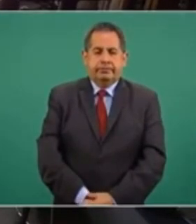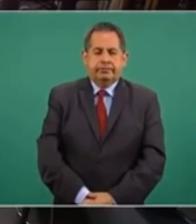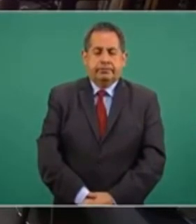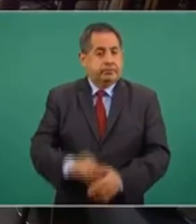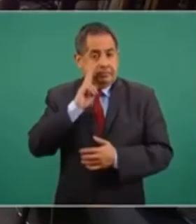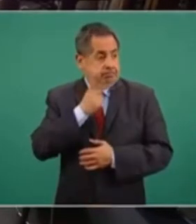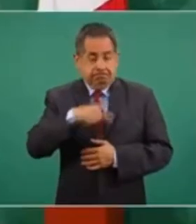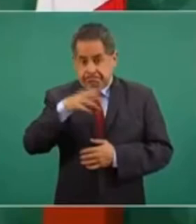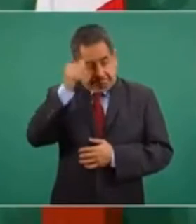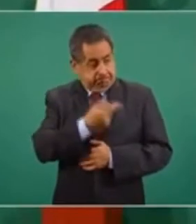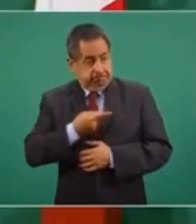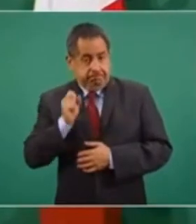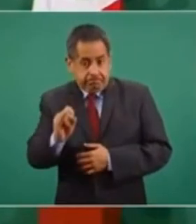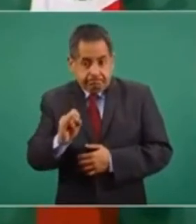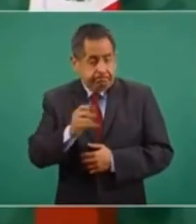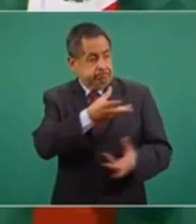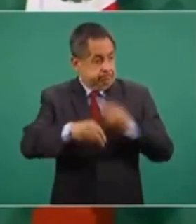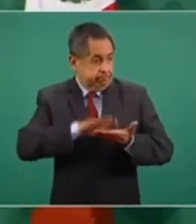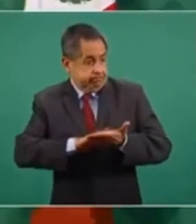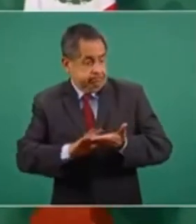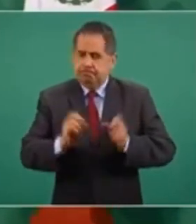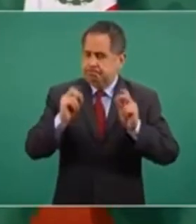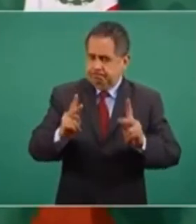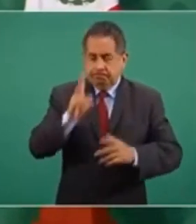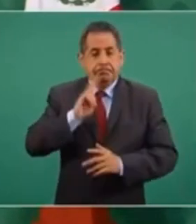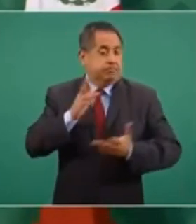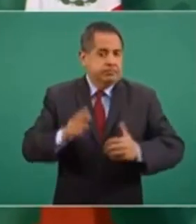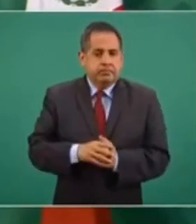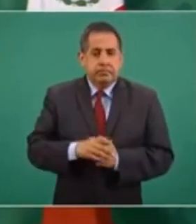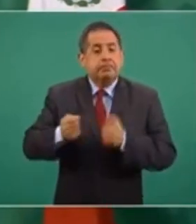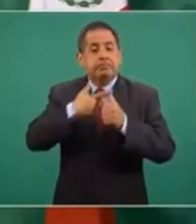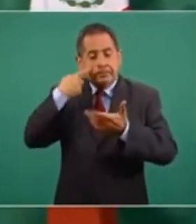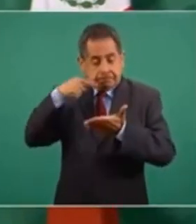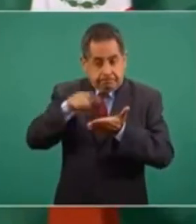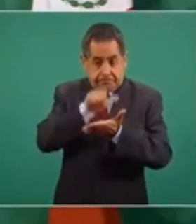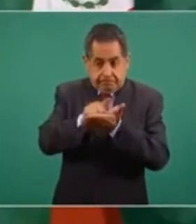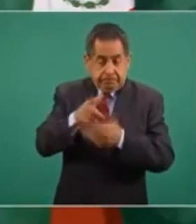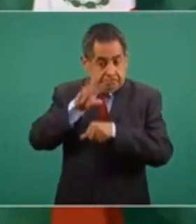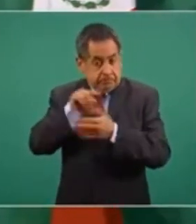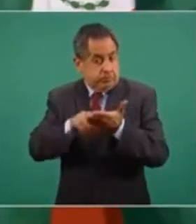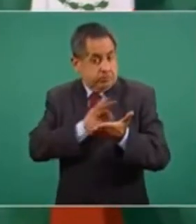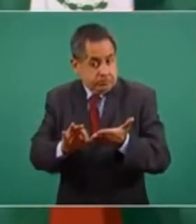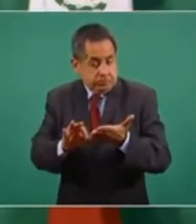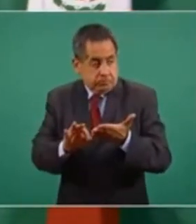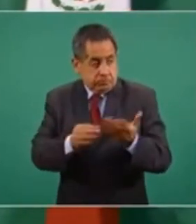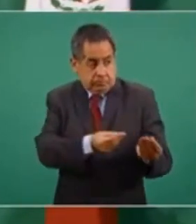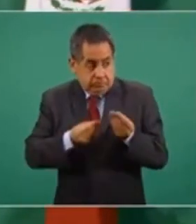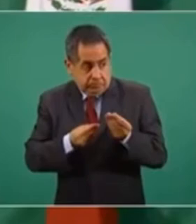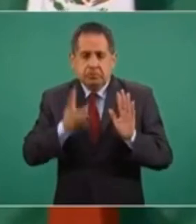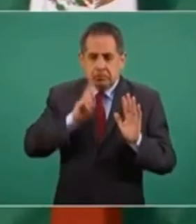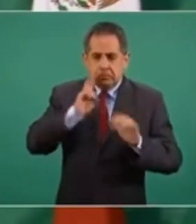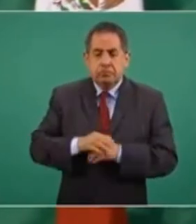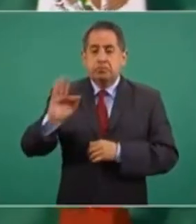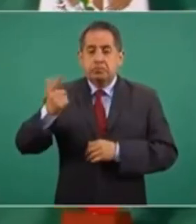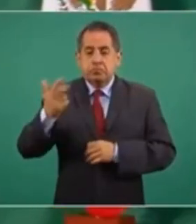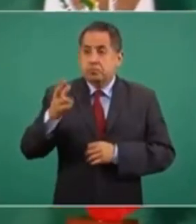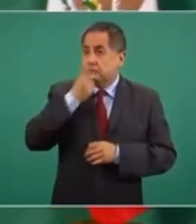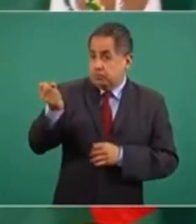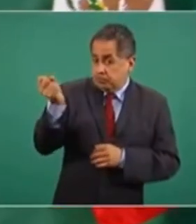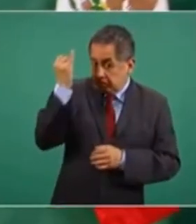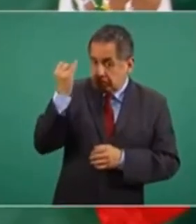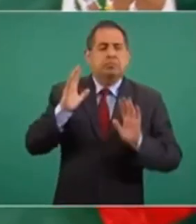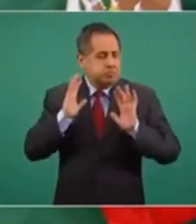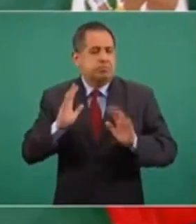llegar a este acuerdo y a esta reparación del daño si es legal, si está permitido, si lo podemos hacer si la Fiscalía dice adelante